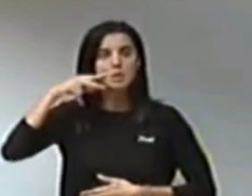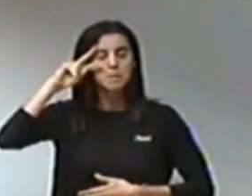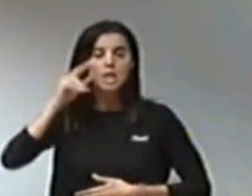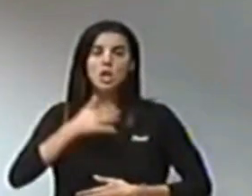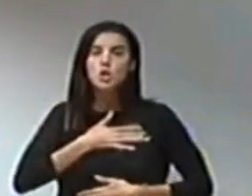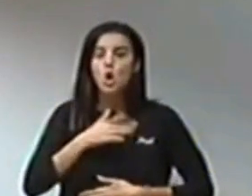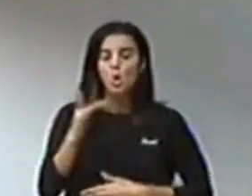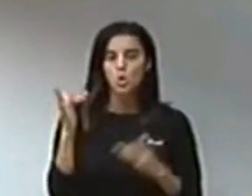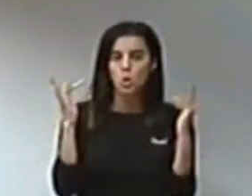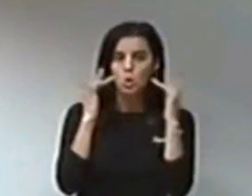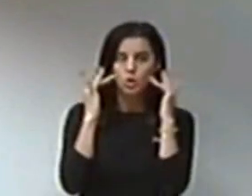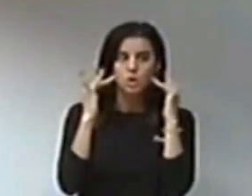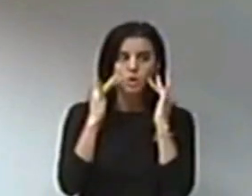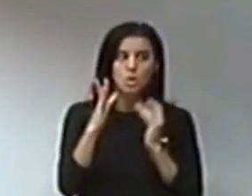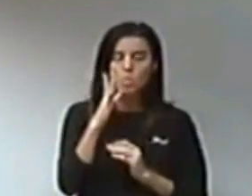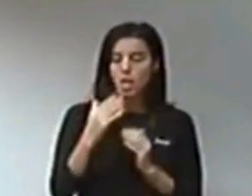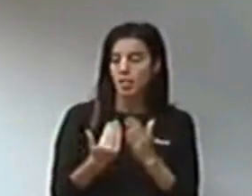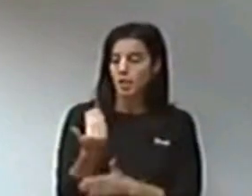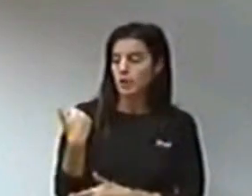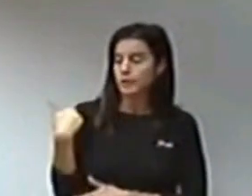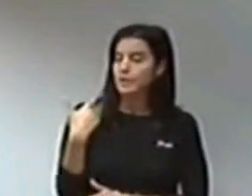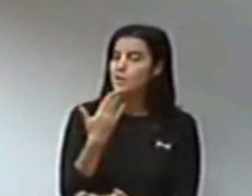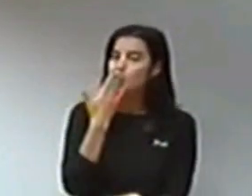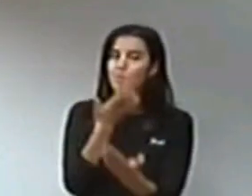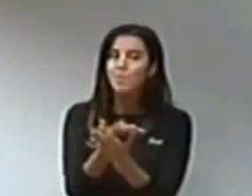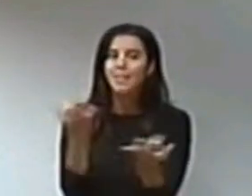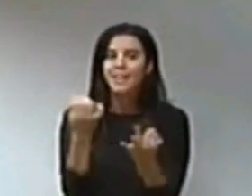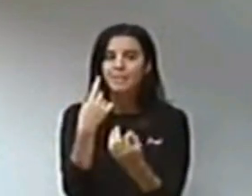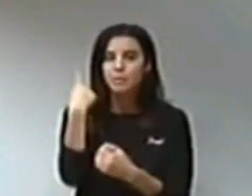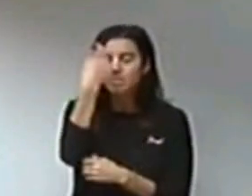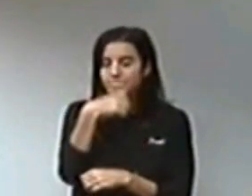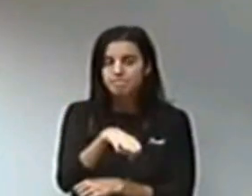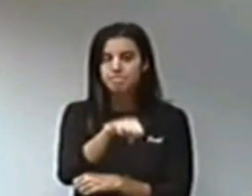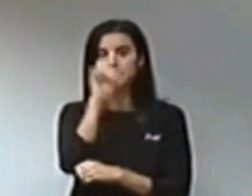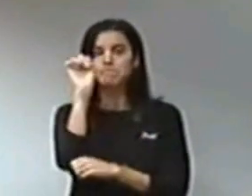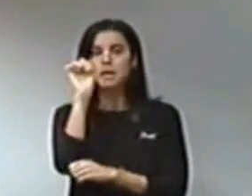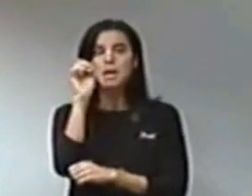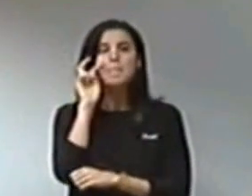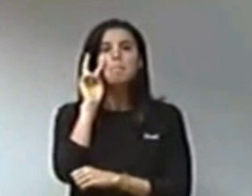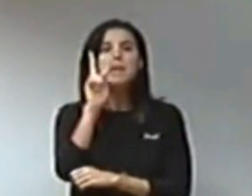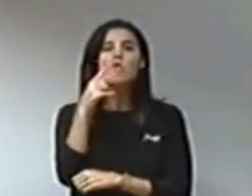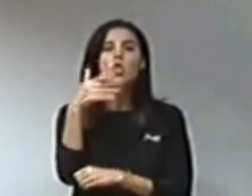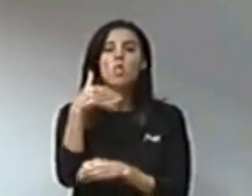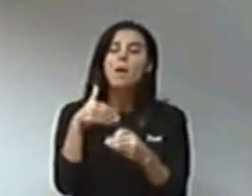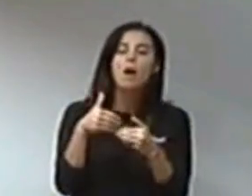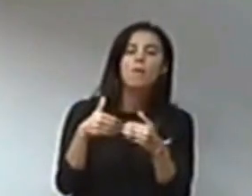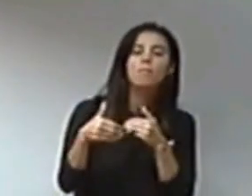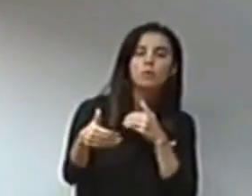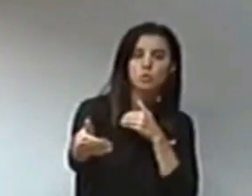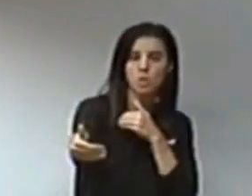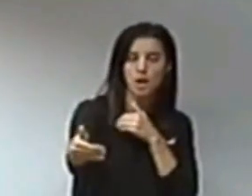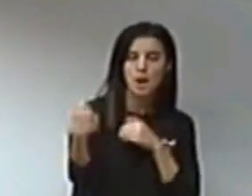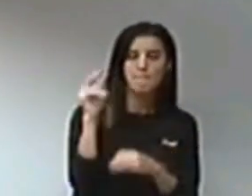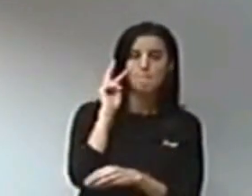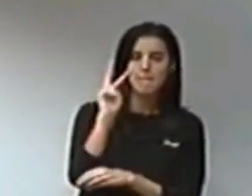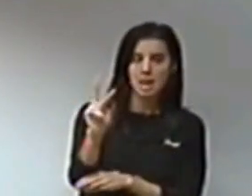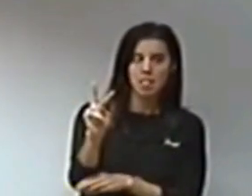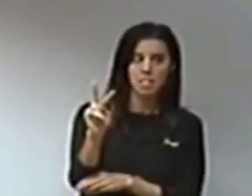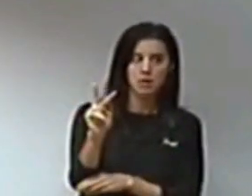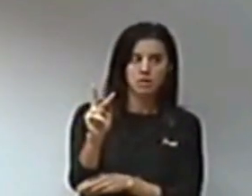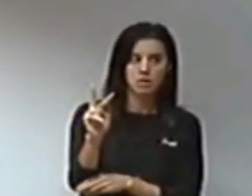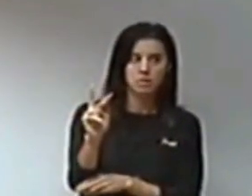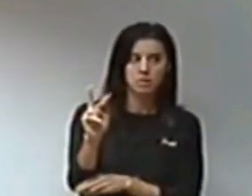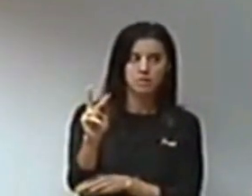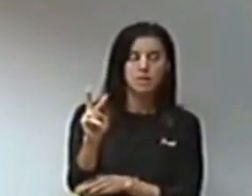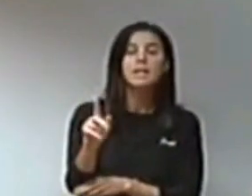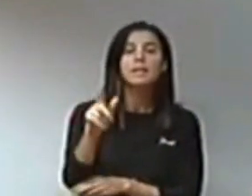porque yo hace unos días les pedía que alzáramos la cabeza mirando al futuro, como decía Miguel Hernández, lo recuerdo otra